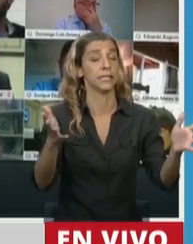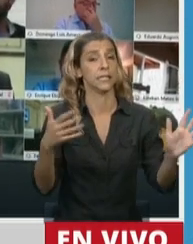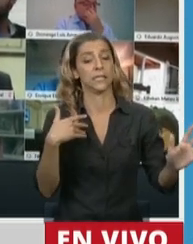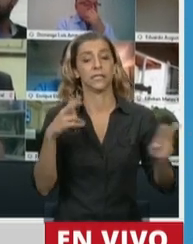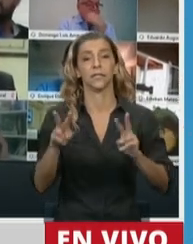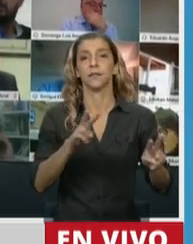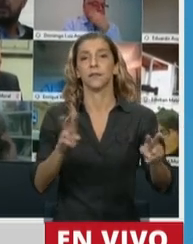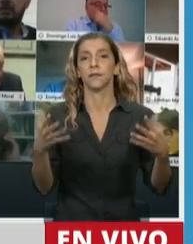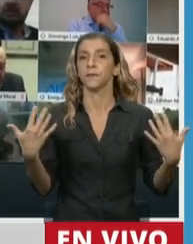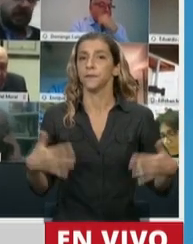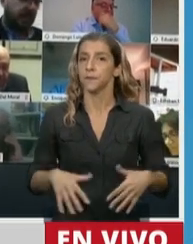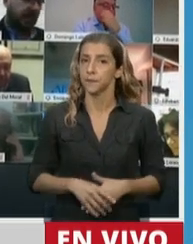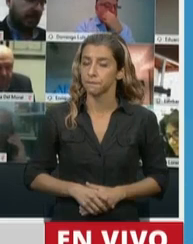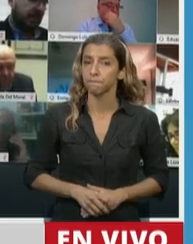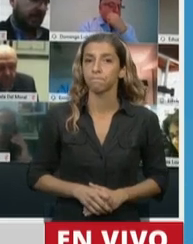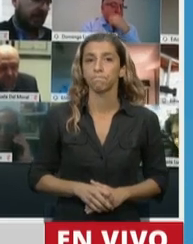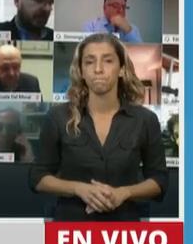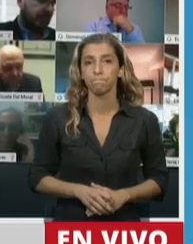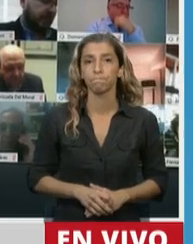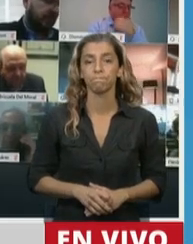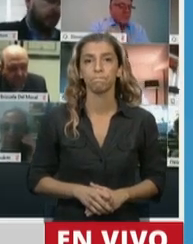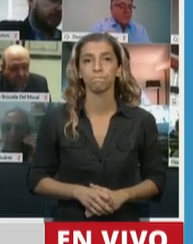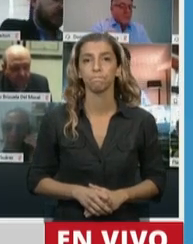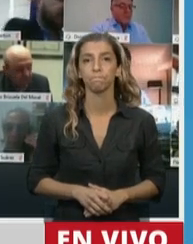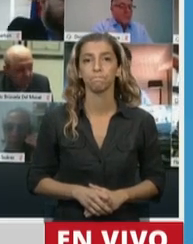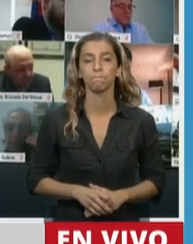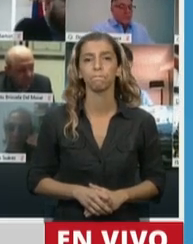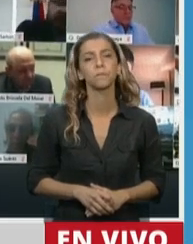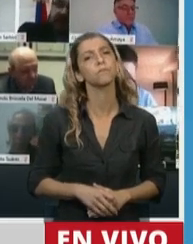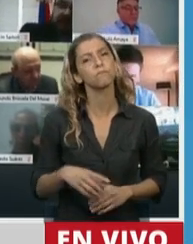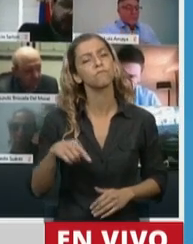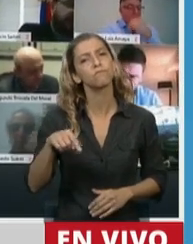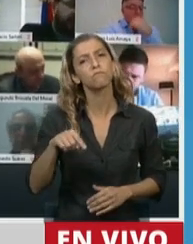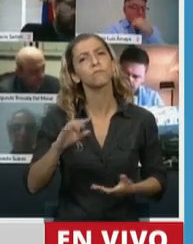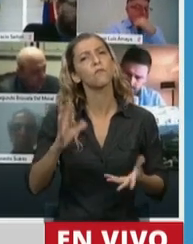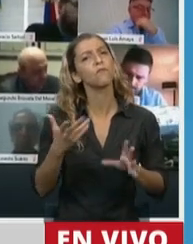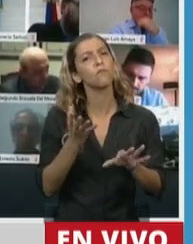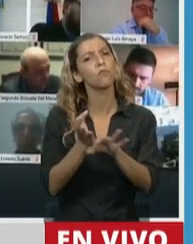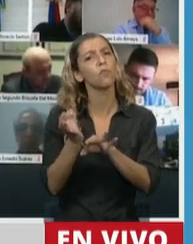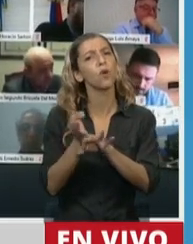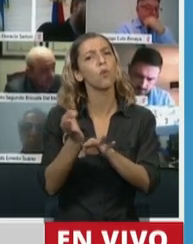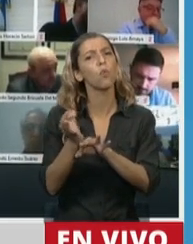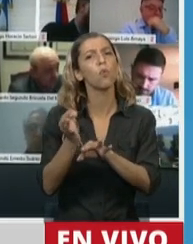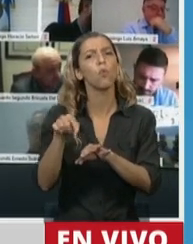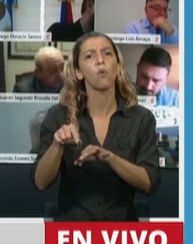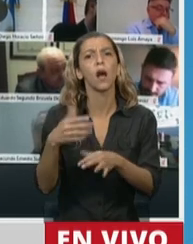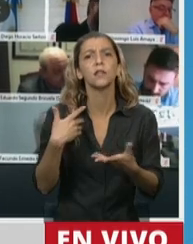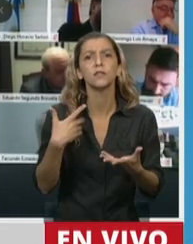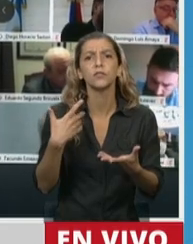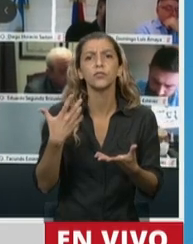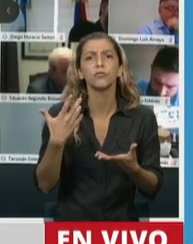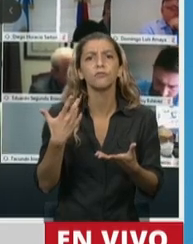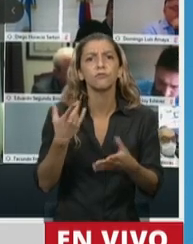tener, cómo se puede lograr esta educación en el marco de la pandemia cuando